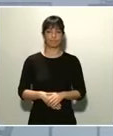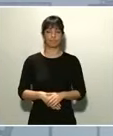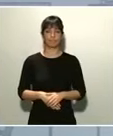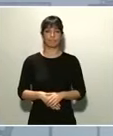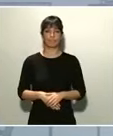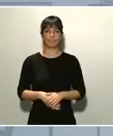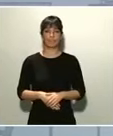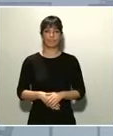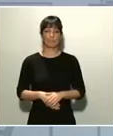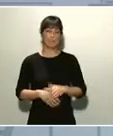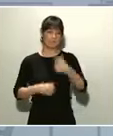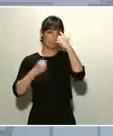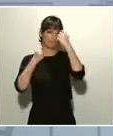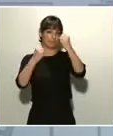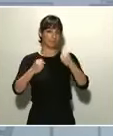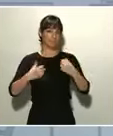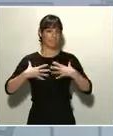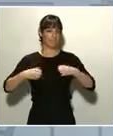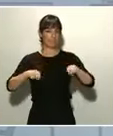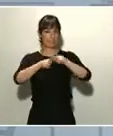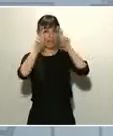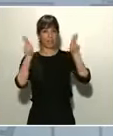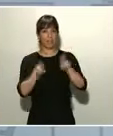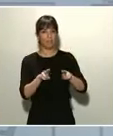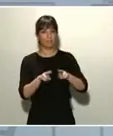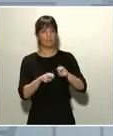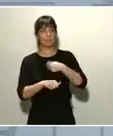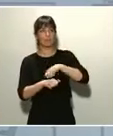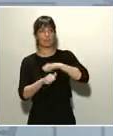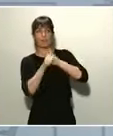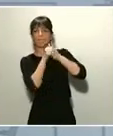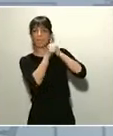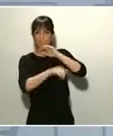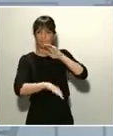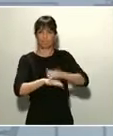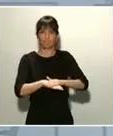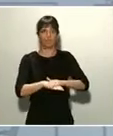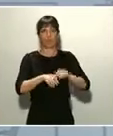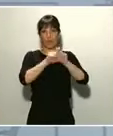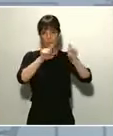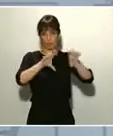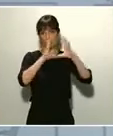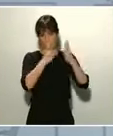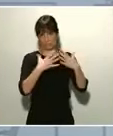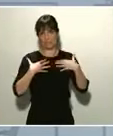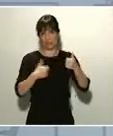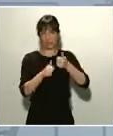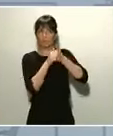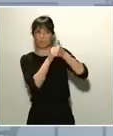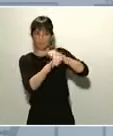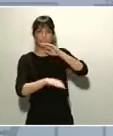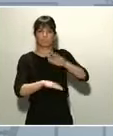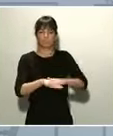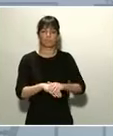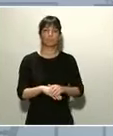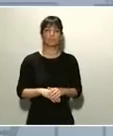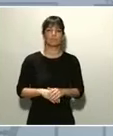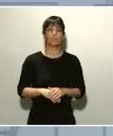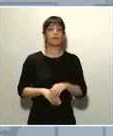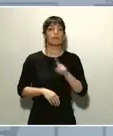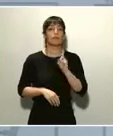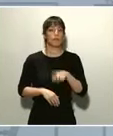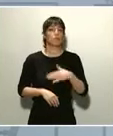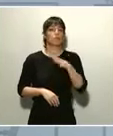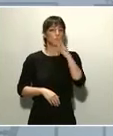expertos sanitarios internacionales, de la propia Organización Mundial de la Salud, también del extraordinario cuerpo del Centro de